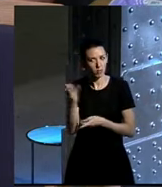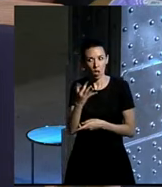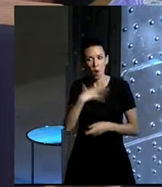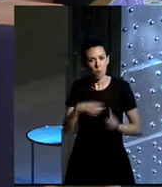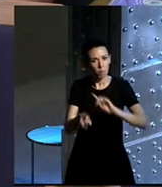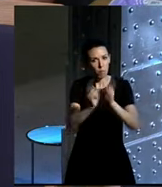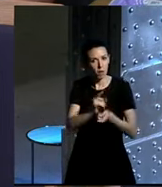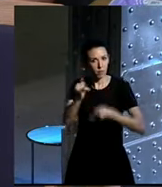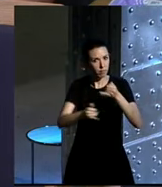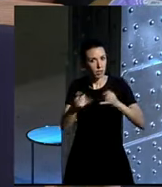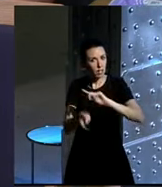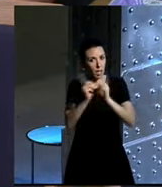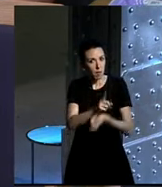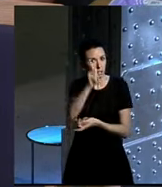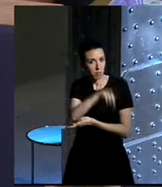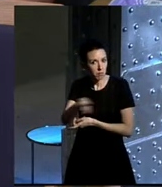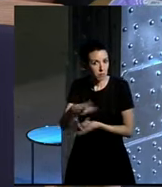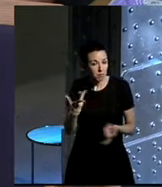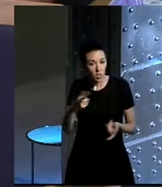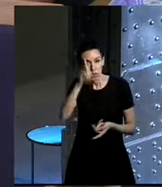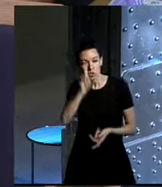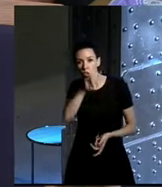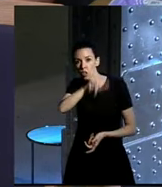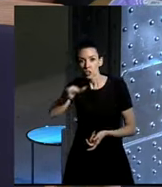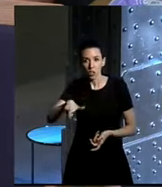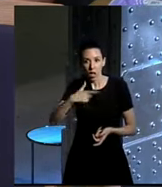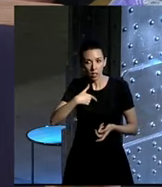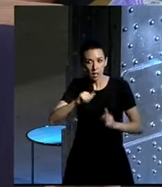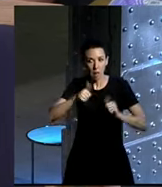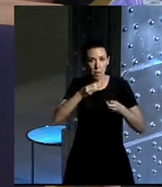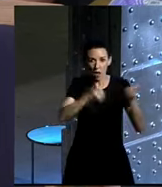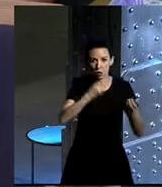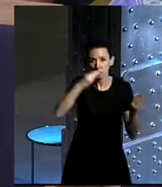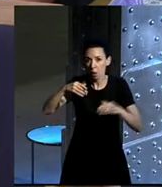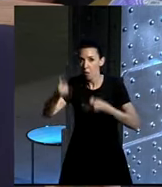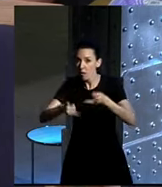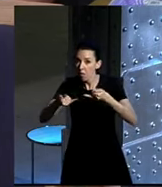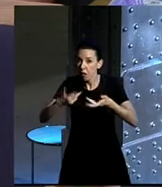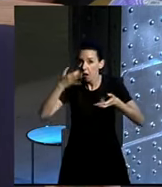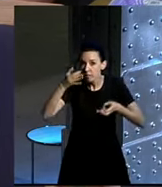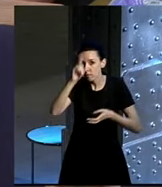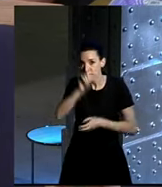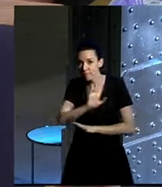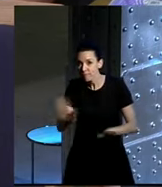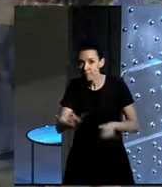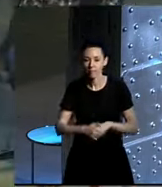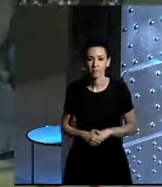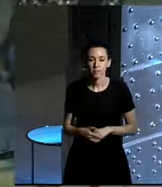cambiar la bici? No sé si la gente se va a poner a ello realmente. Yo es que,